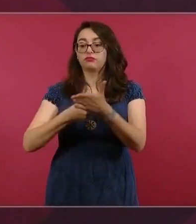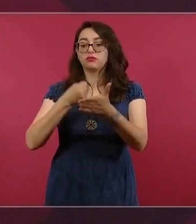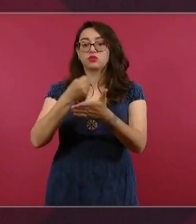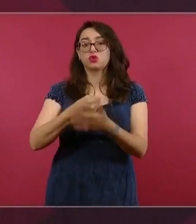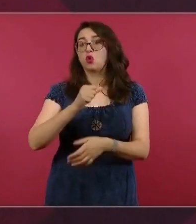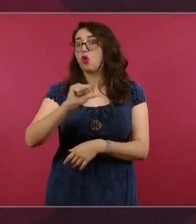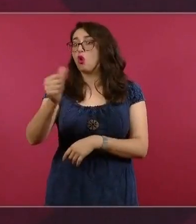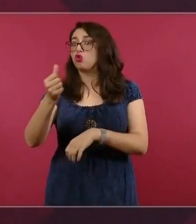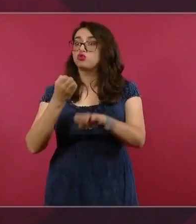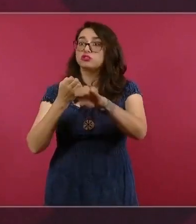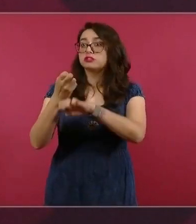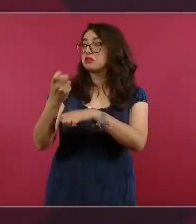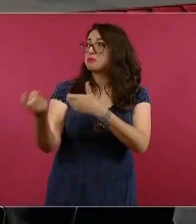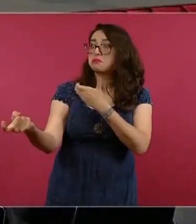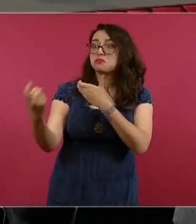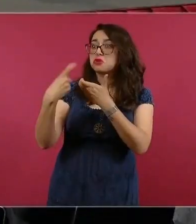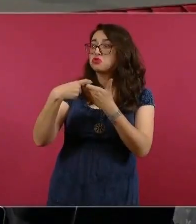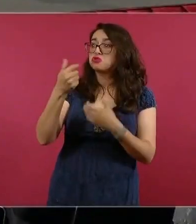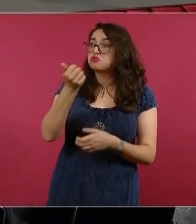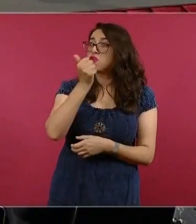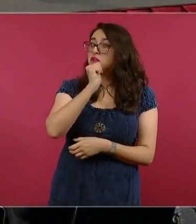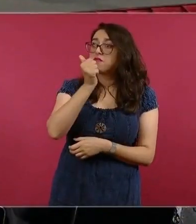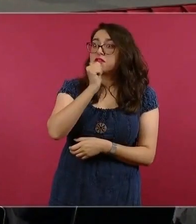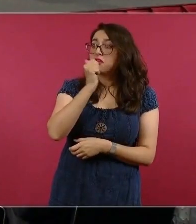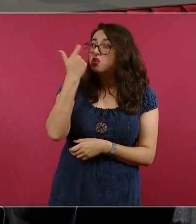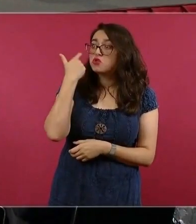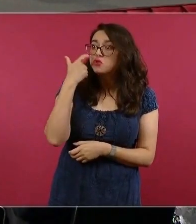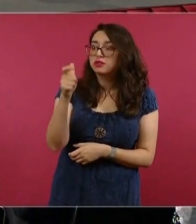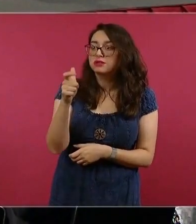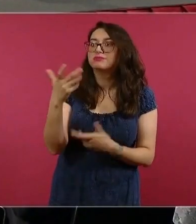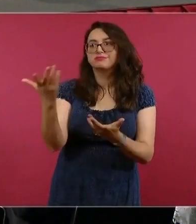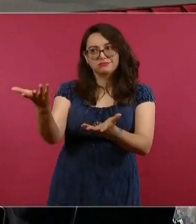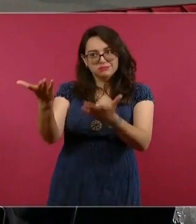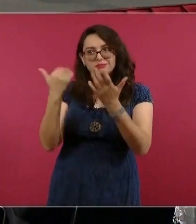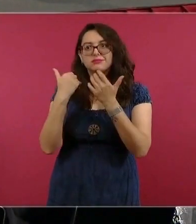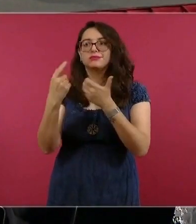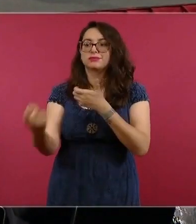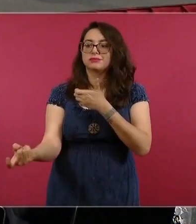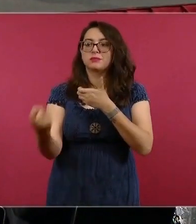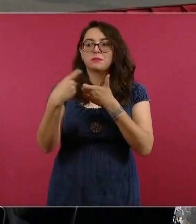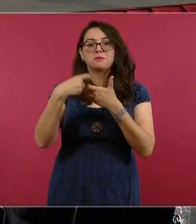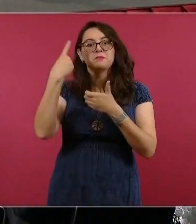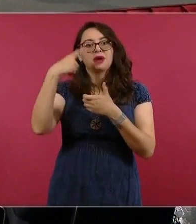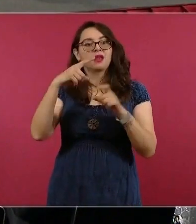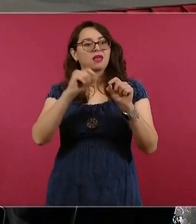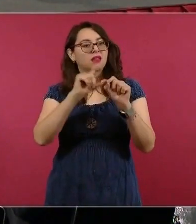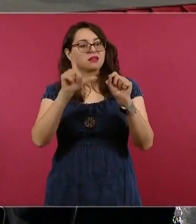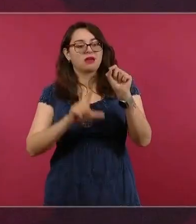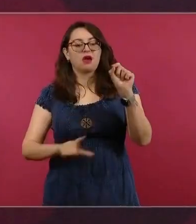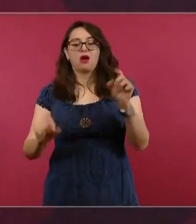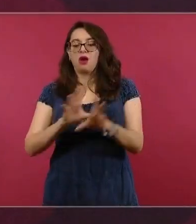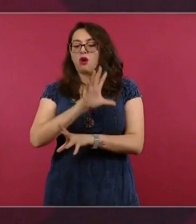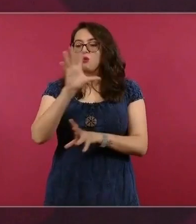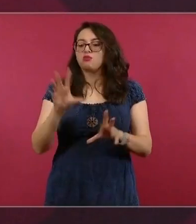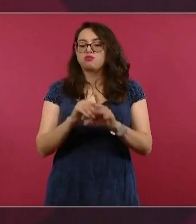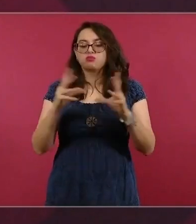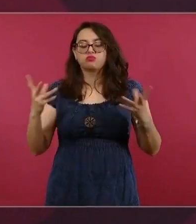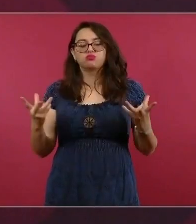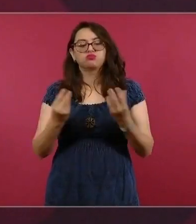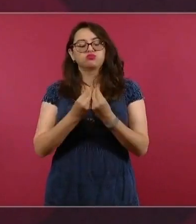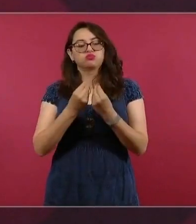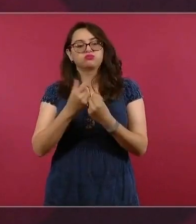faltantes para consolidar realmente un sistema nacional de salud y dirigir juntos nuestros